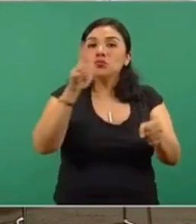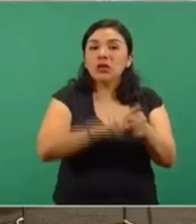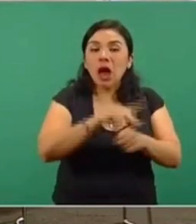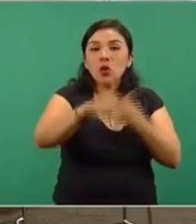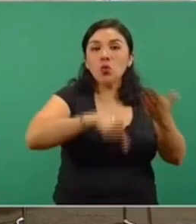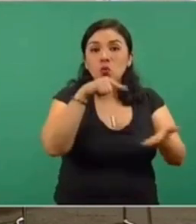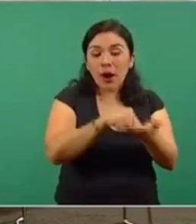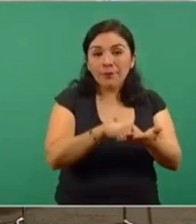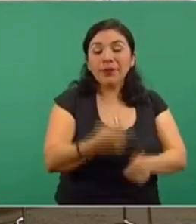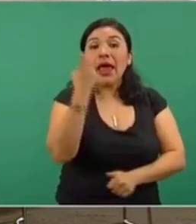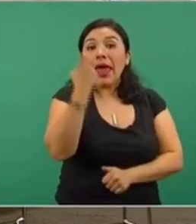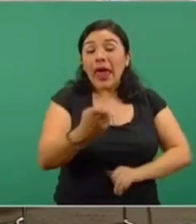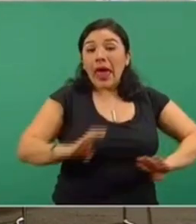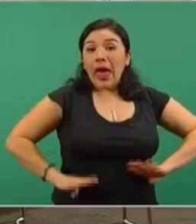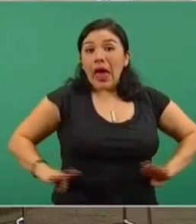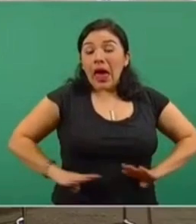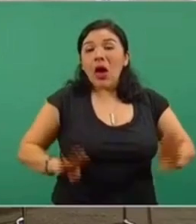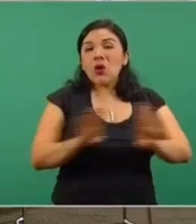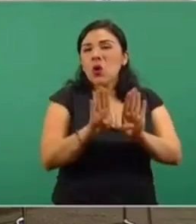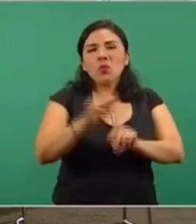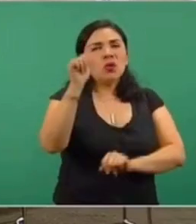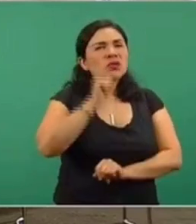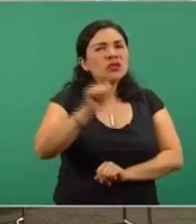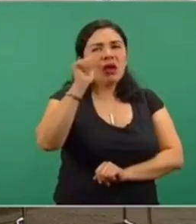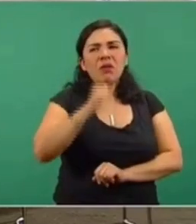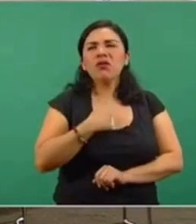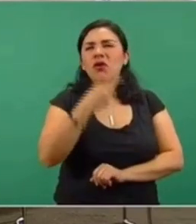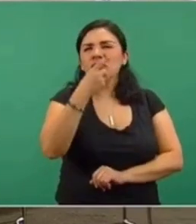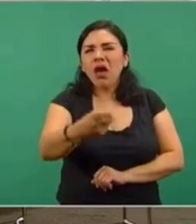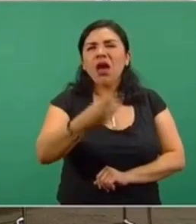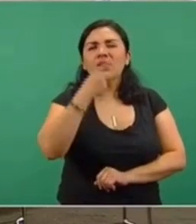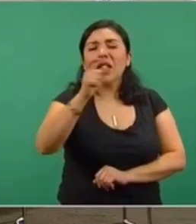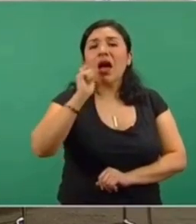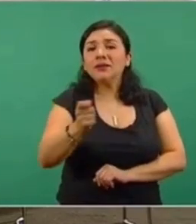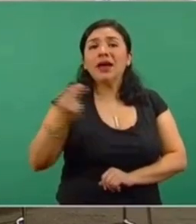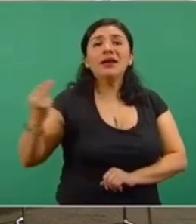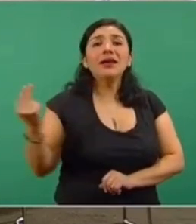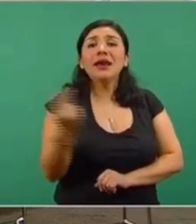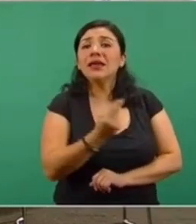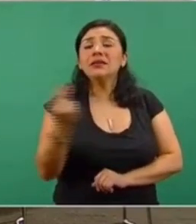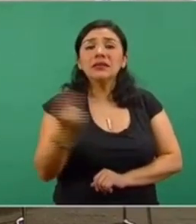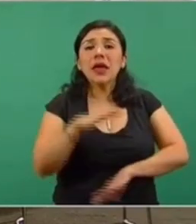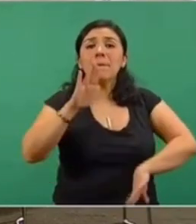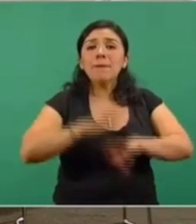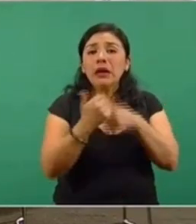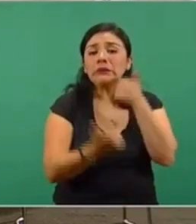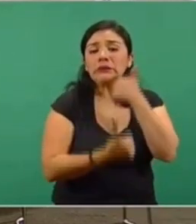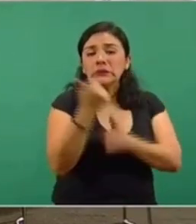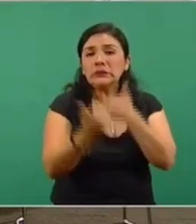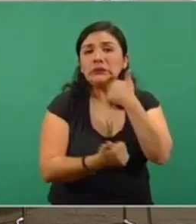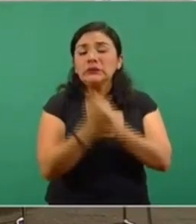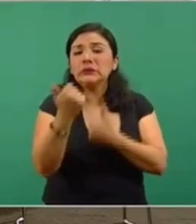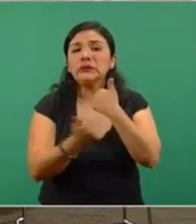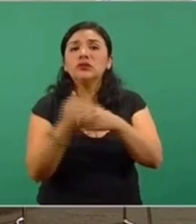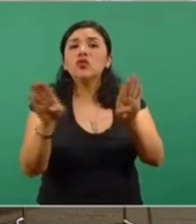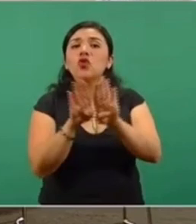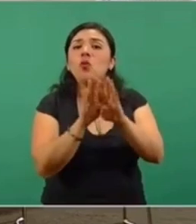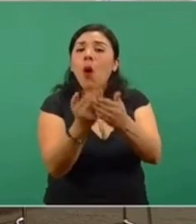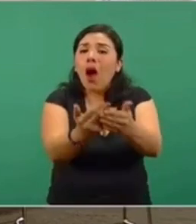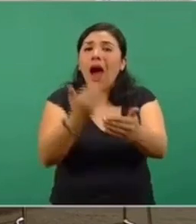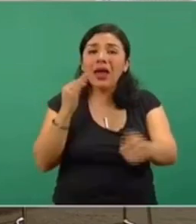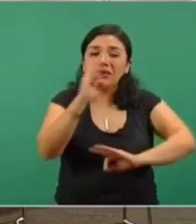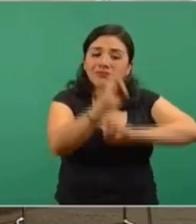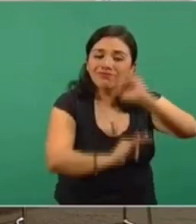En este esquema que también desde siempre hemos insistido de la necesidad de una búsqueda de atención anticipada, de la